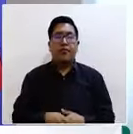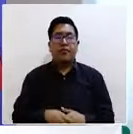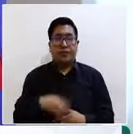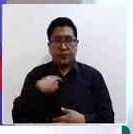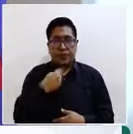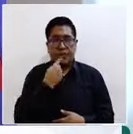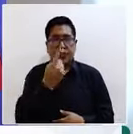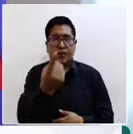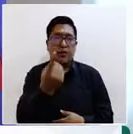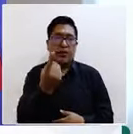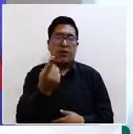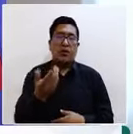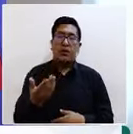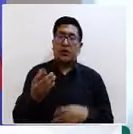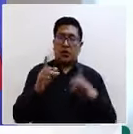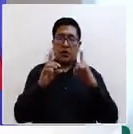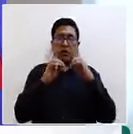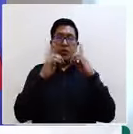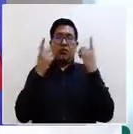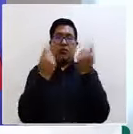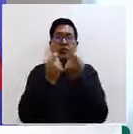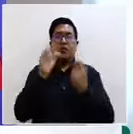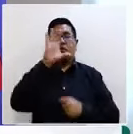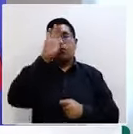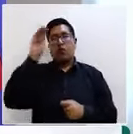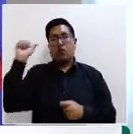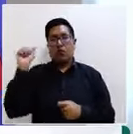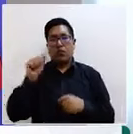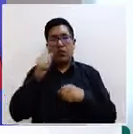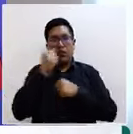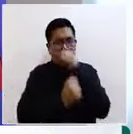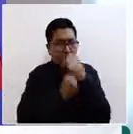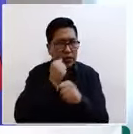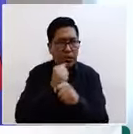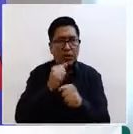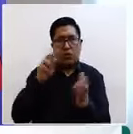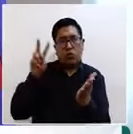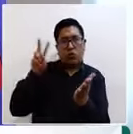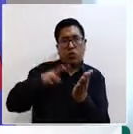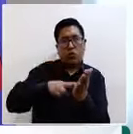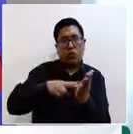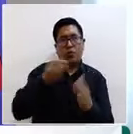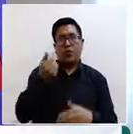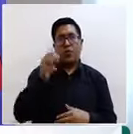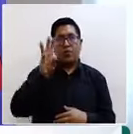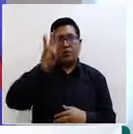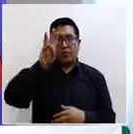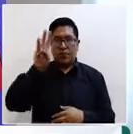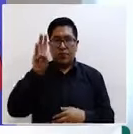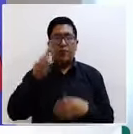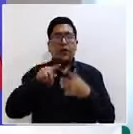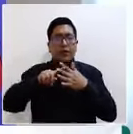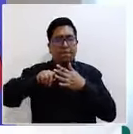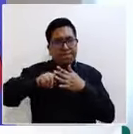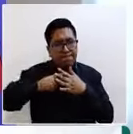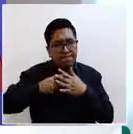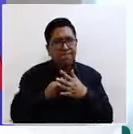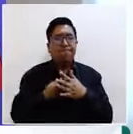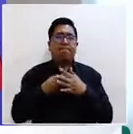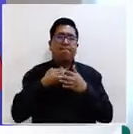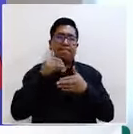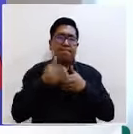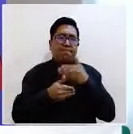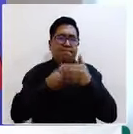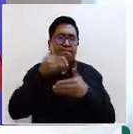decía, en el departamento de Cochabamba, a partir de la gestión 2016 cabalmente, es que se ha empezado a trabajar en estas